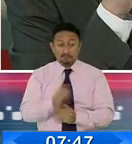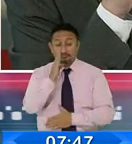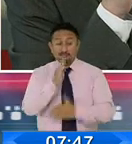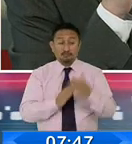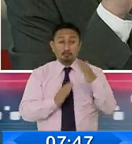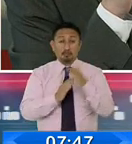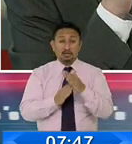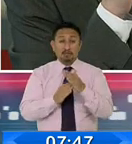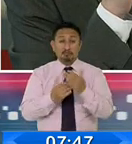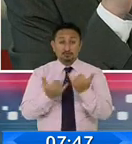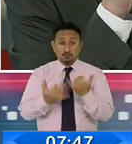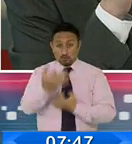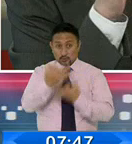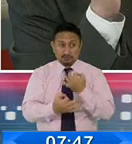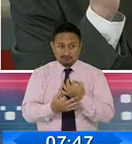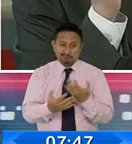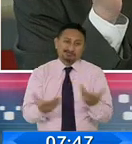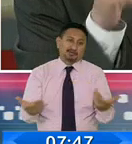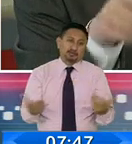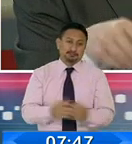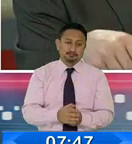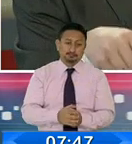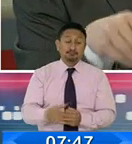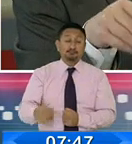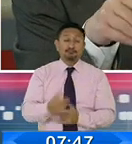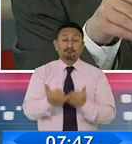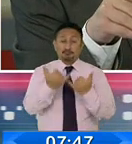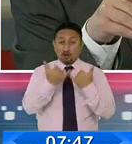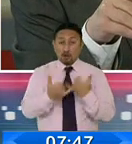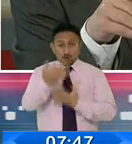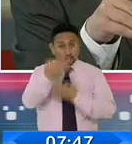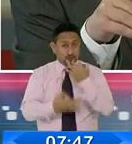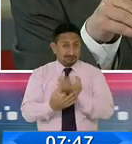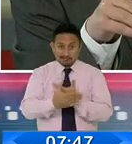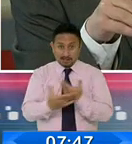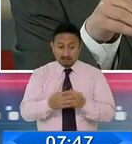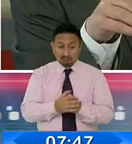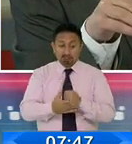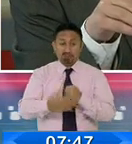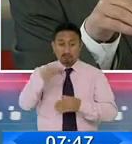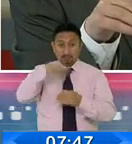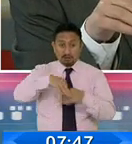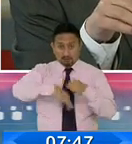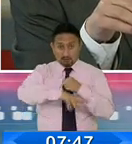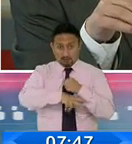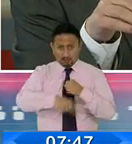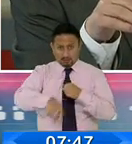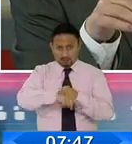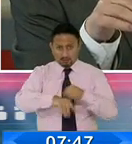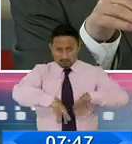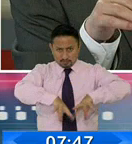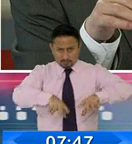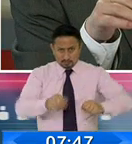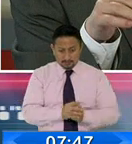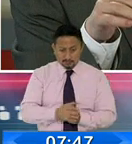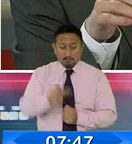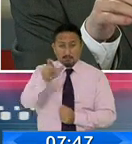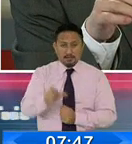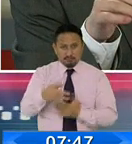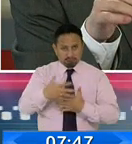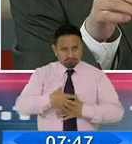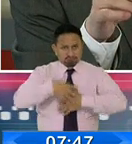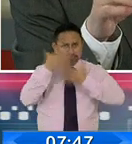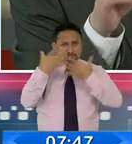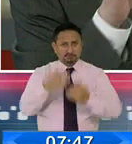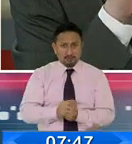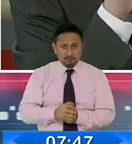justicia. O mientras haya injusticias, mientras haya fraudes, mientras haya corrupción, el pueblo se va a levantarse